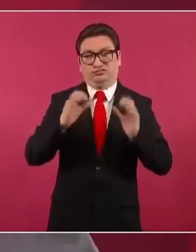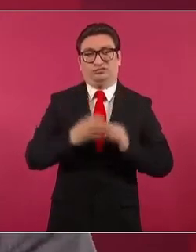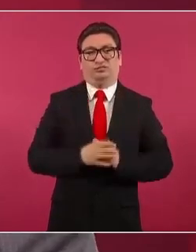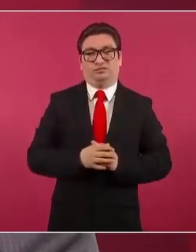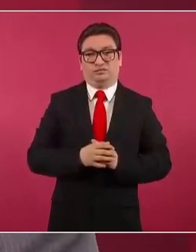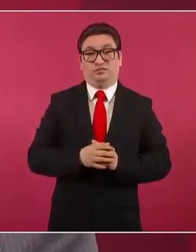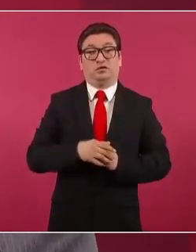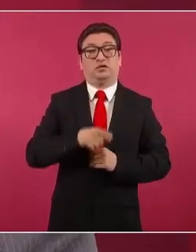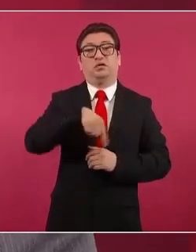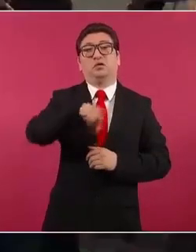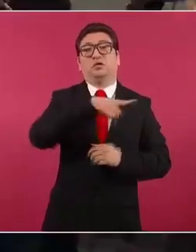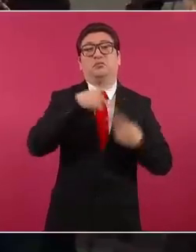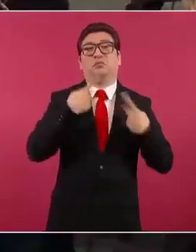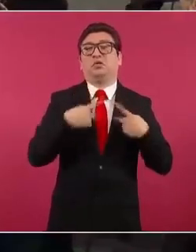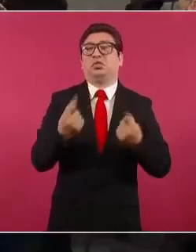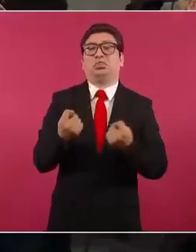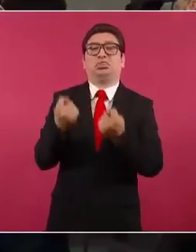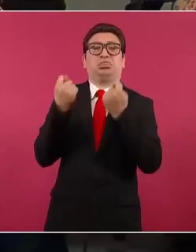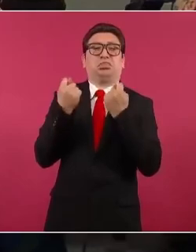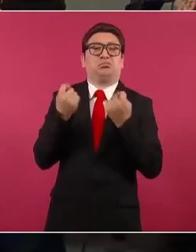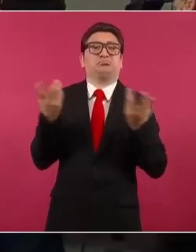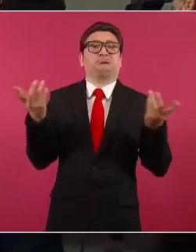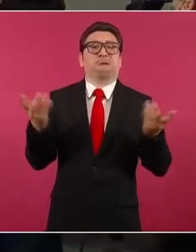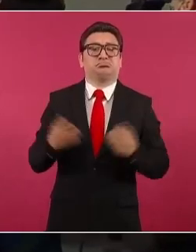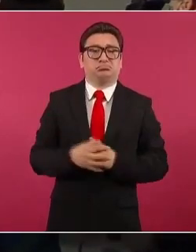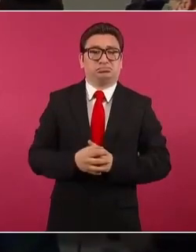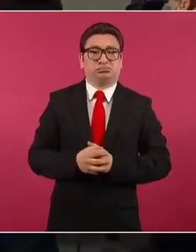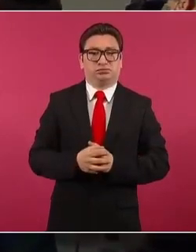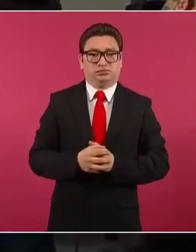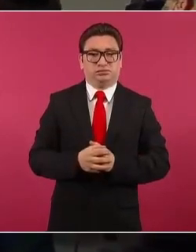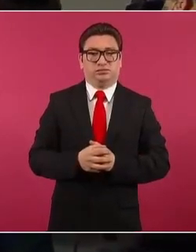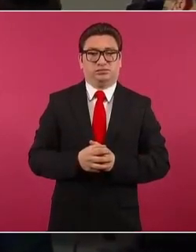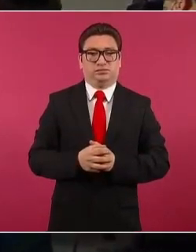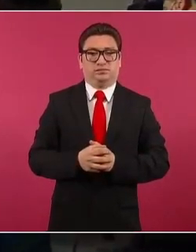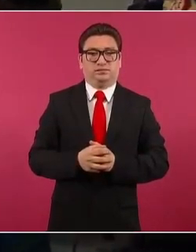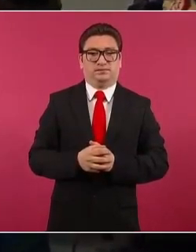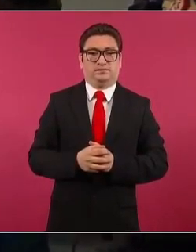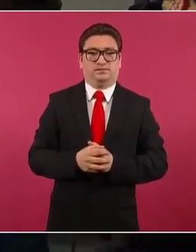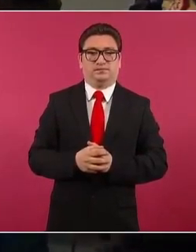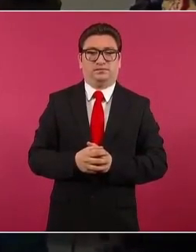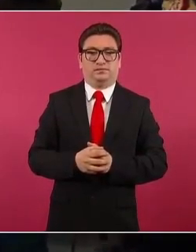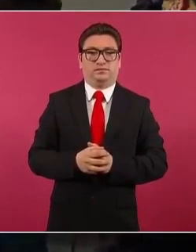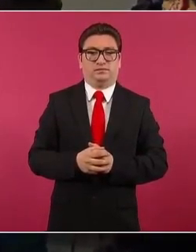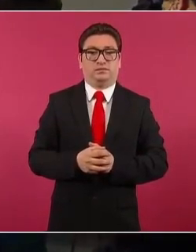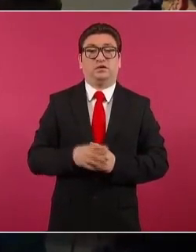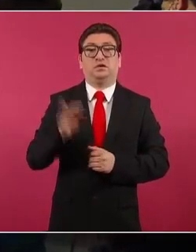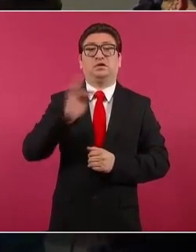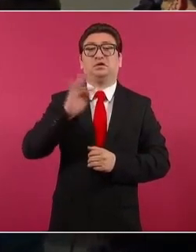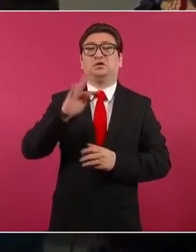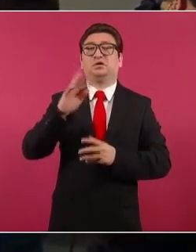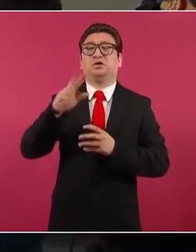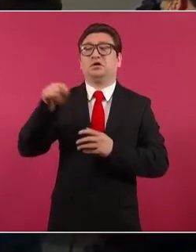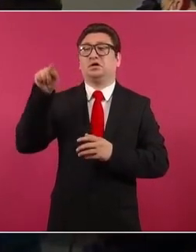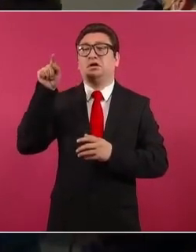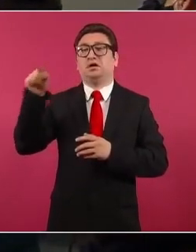no les importa el que en la travesía